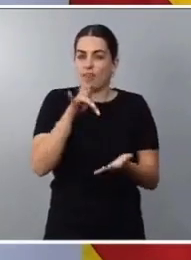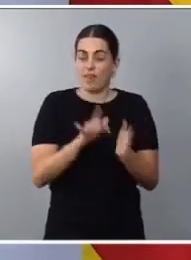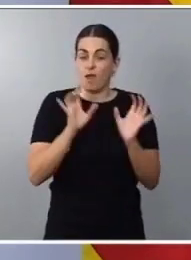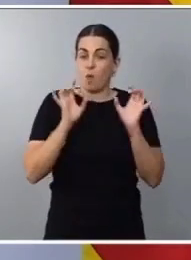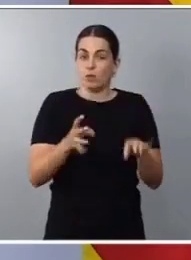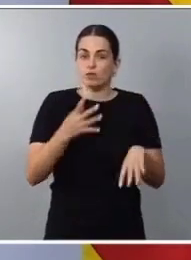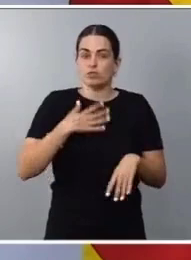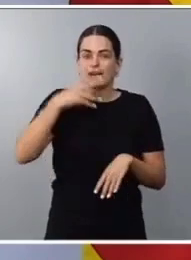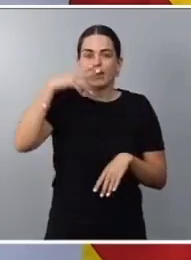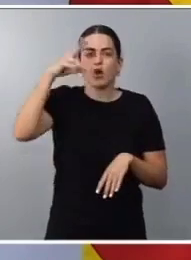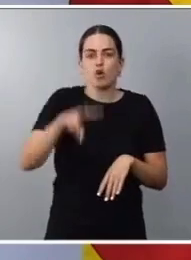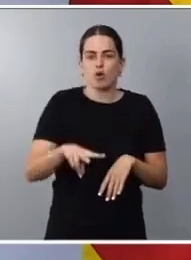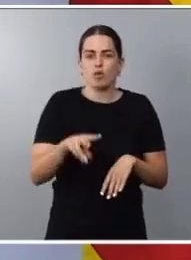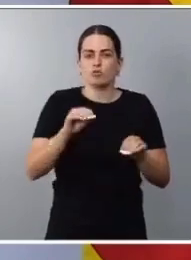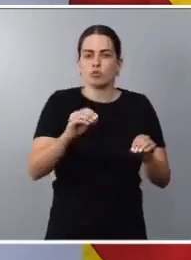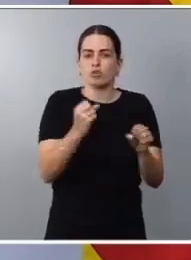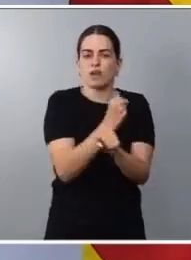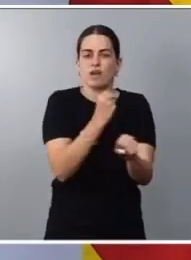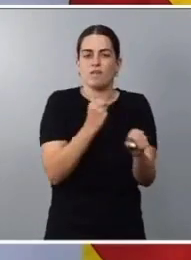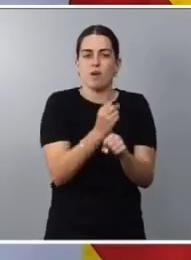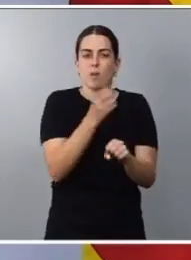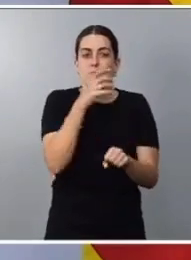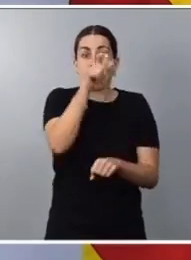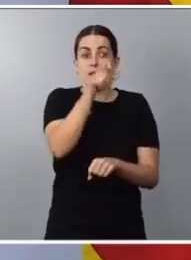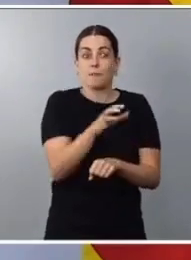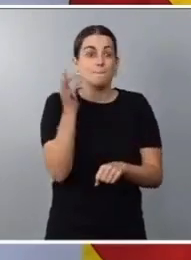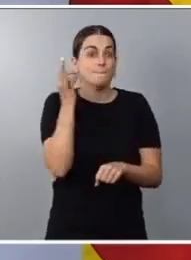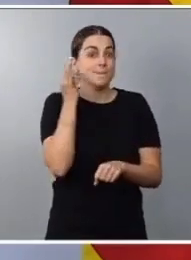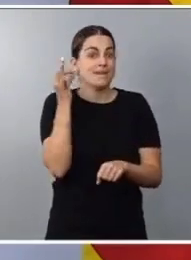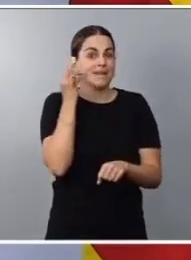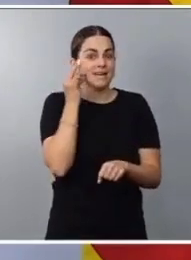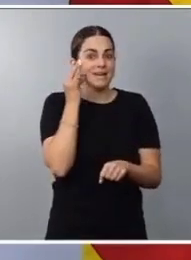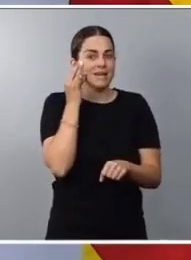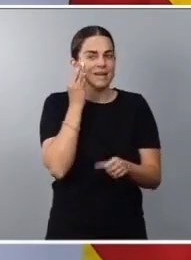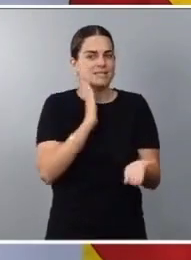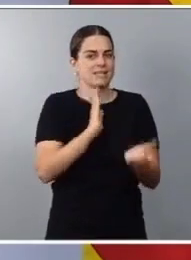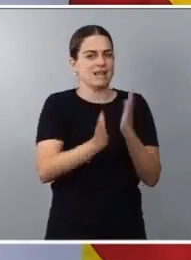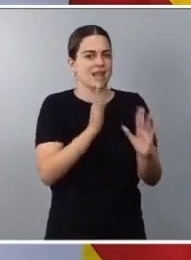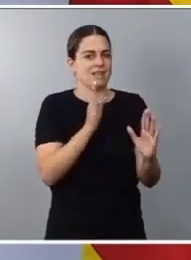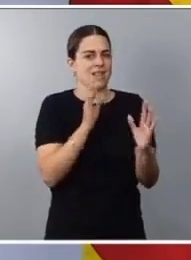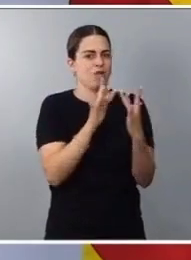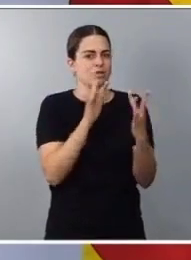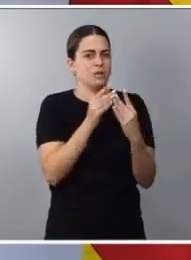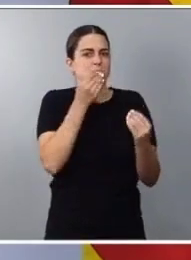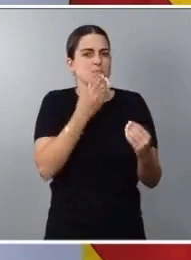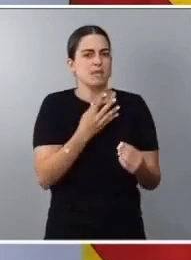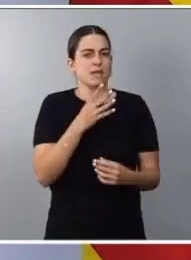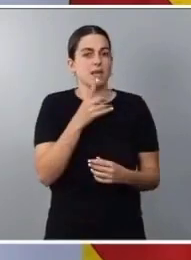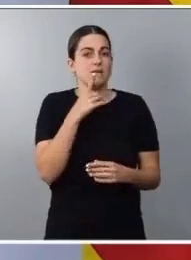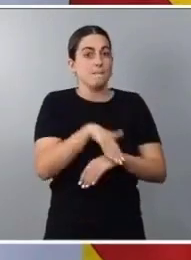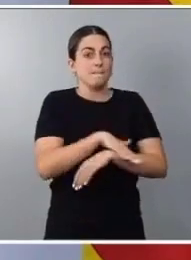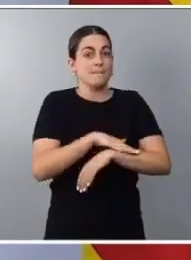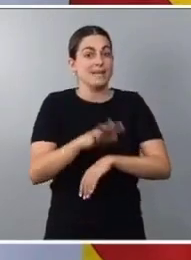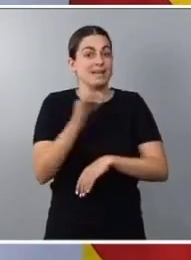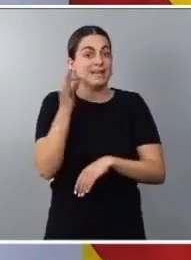el trabajo de una ministra muy injustamente tratada por nuestro país, como es la ministra Aido, la ministra Viviana Aido, y reconocer su